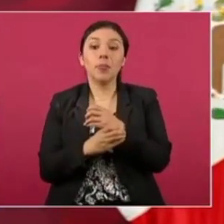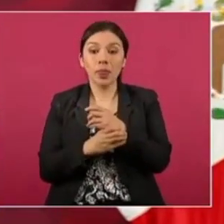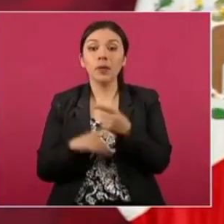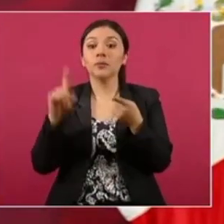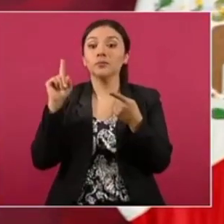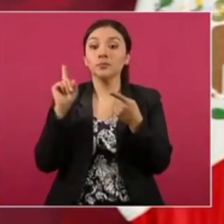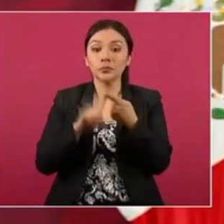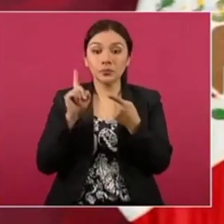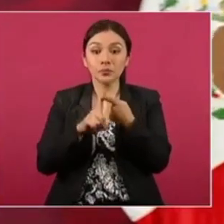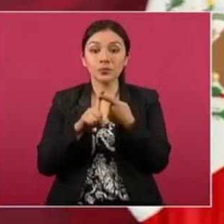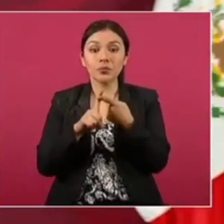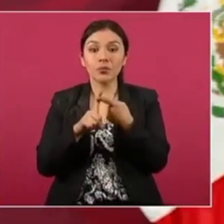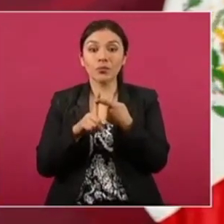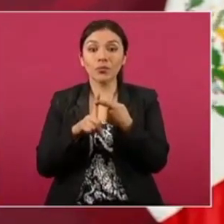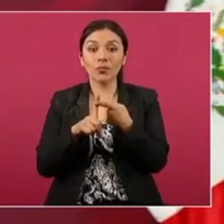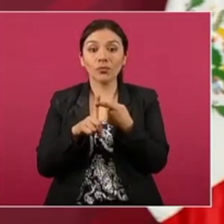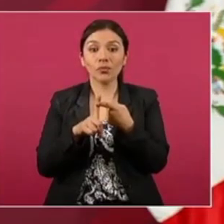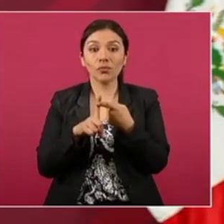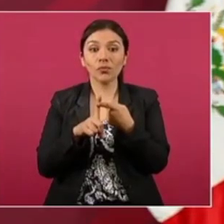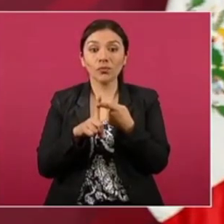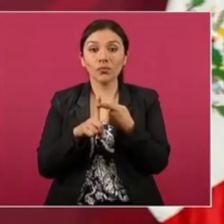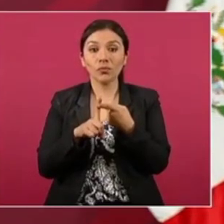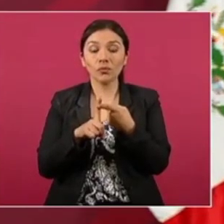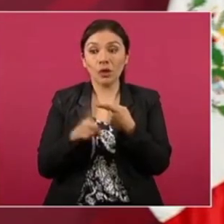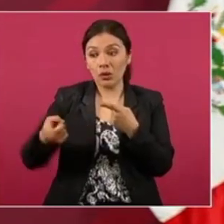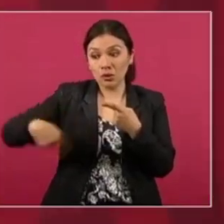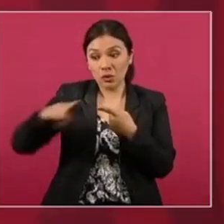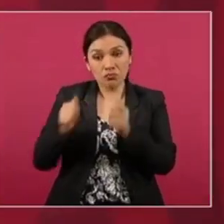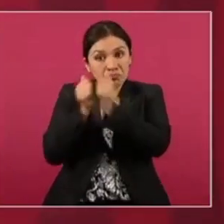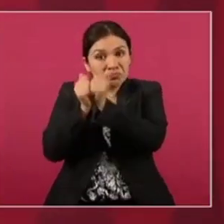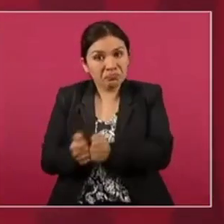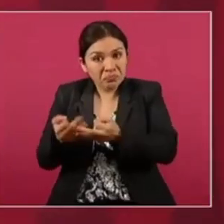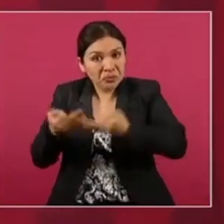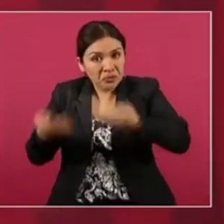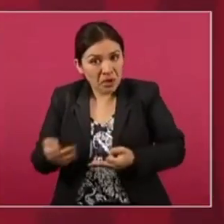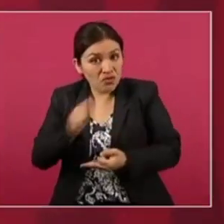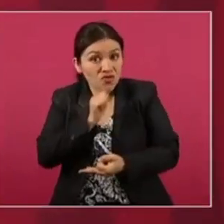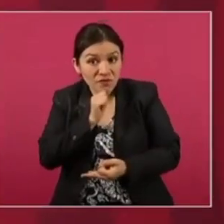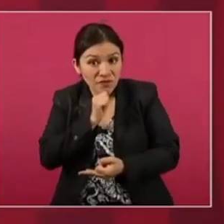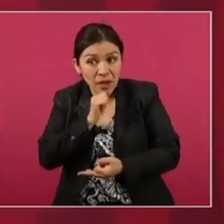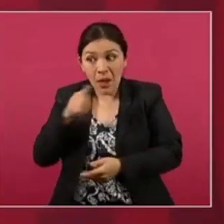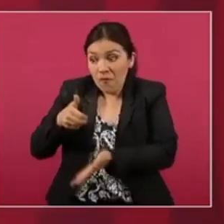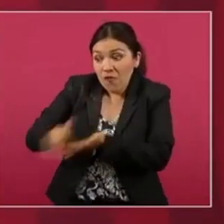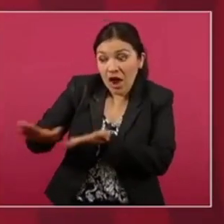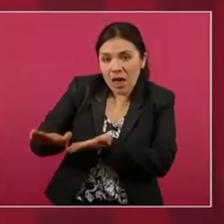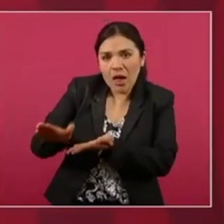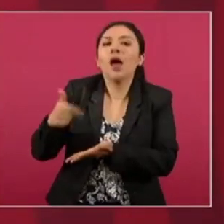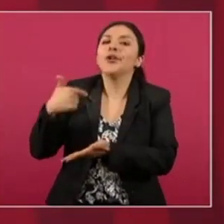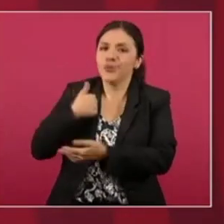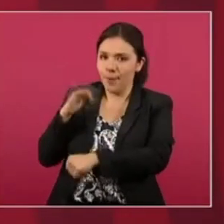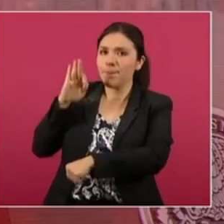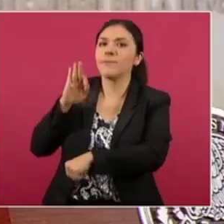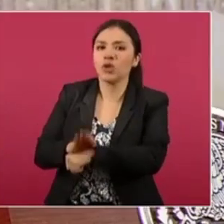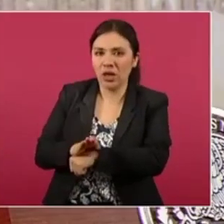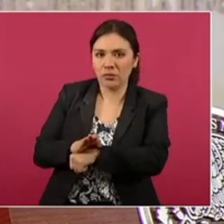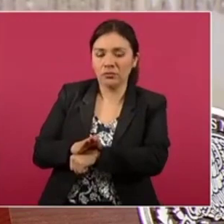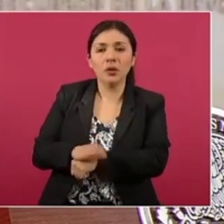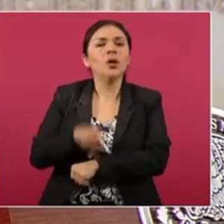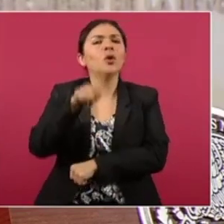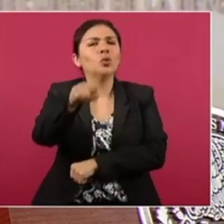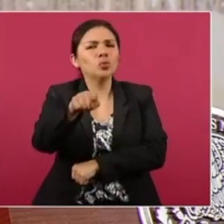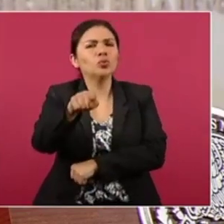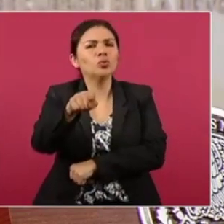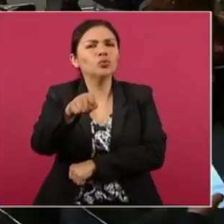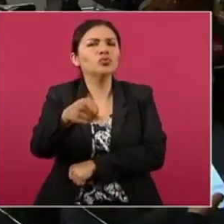Una, si todavía no los han desalojado, los protegemos. no sé en tu caso,